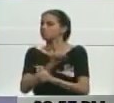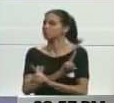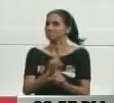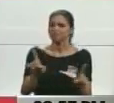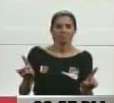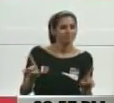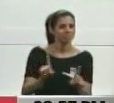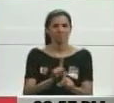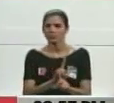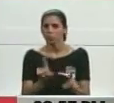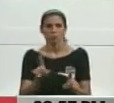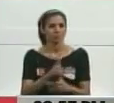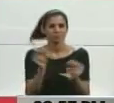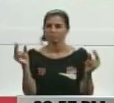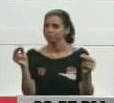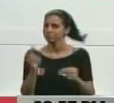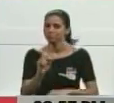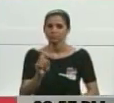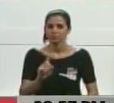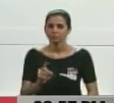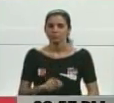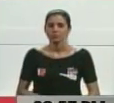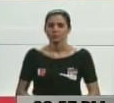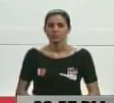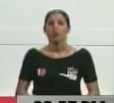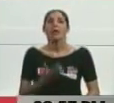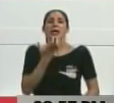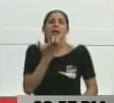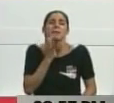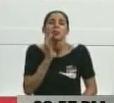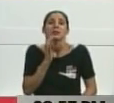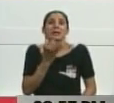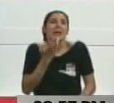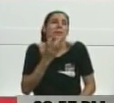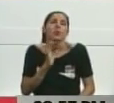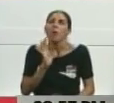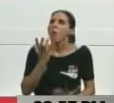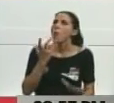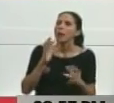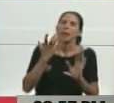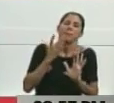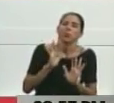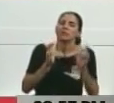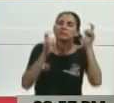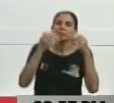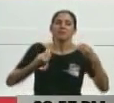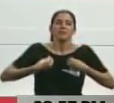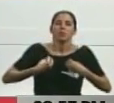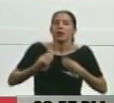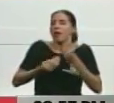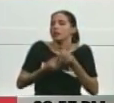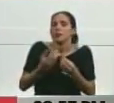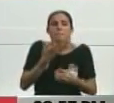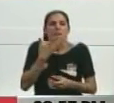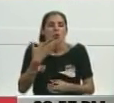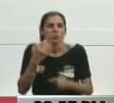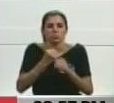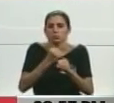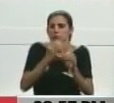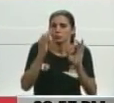Chavista no habla mal de Chávez. Ustedes comienzan a decir, no, si Chávez hubiera hecho tal cosa. Ay, Dios mío. Ay, Dios mío.